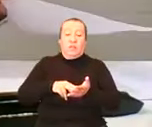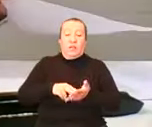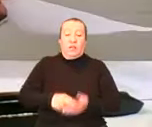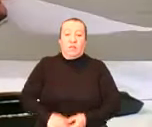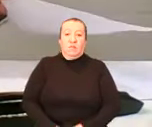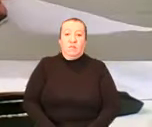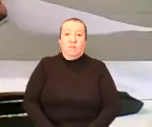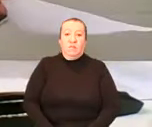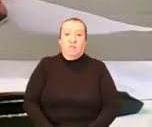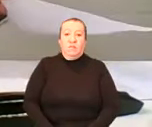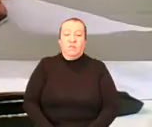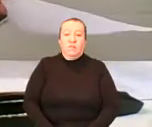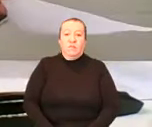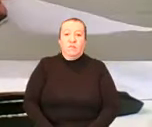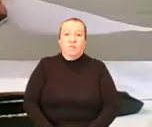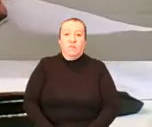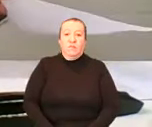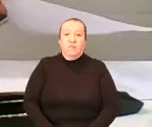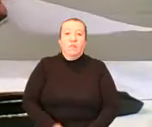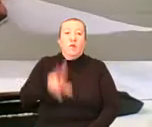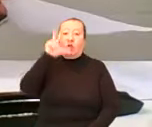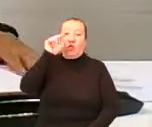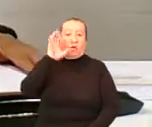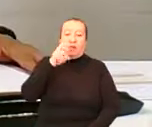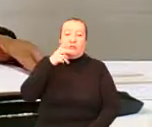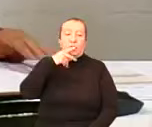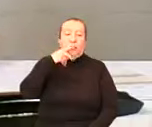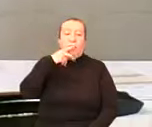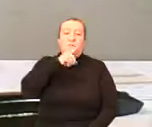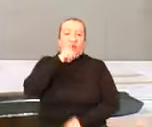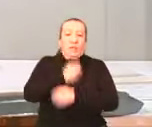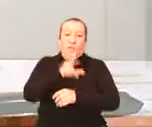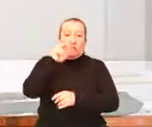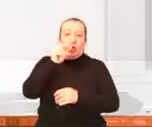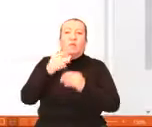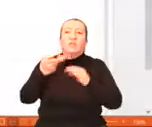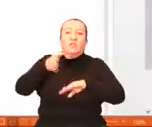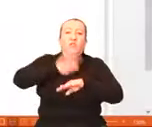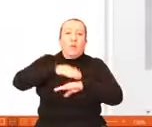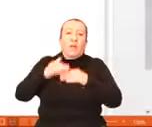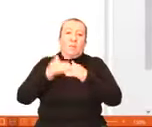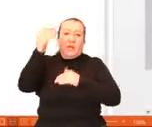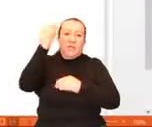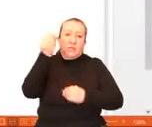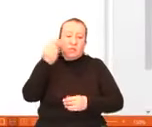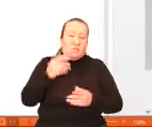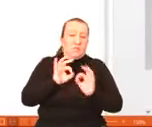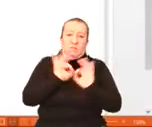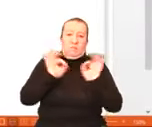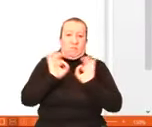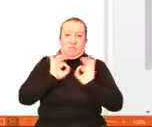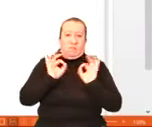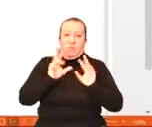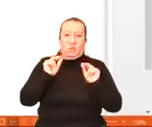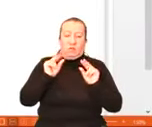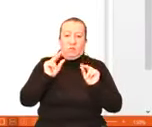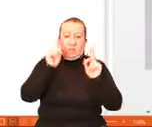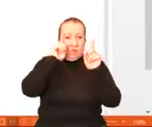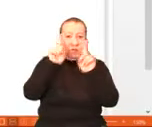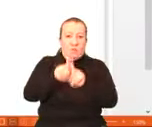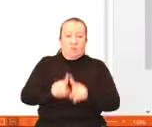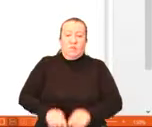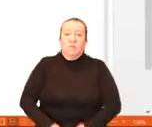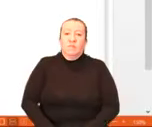detectado sobreprecio. Es otra de las grandes mentiras. Rebelense frente a estos seres jóvenes, sobre todo los jóvenes.